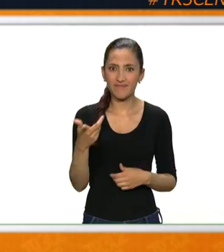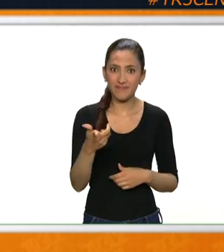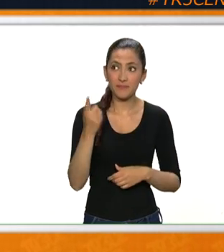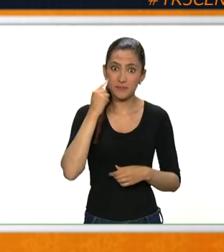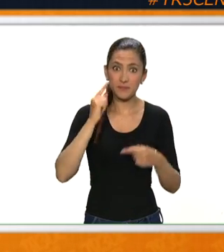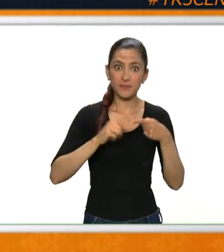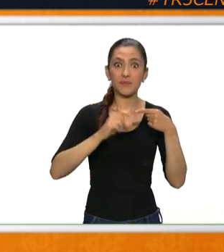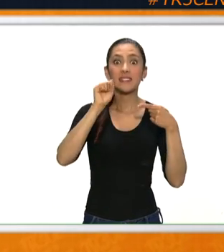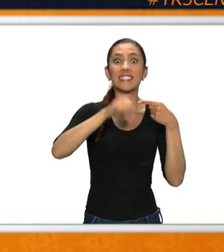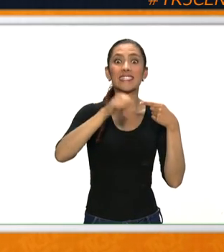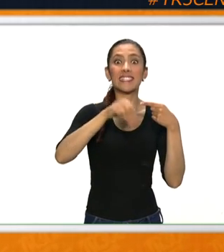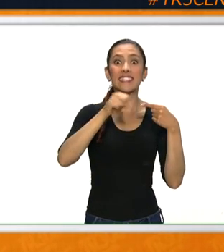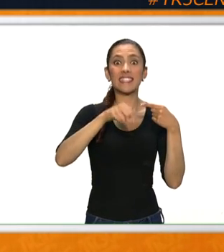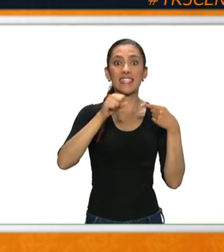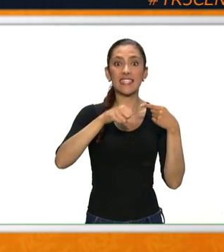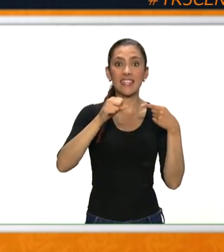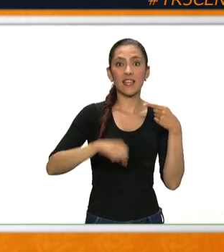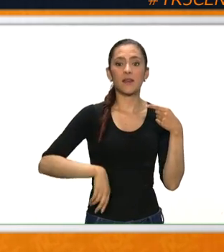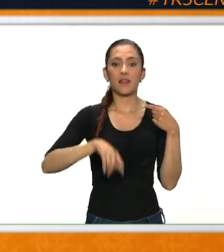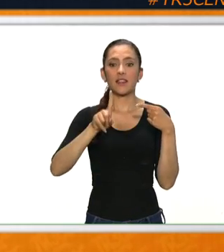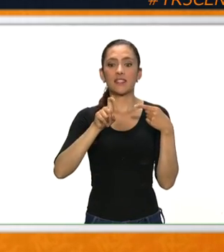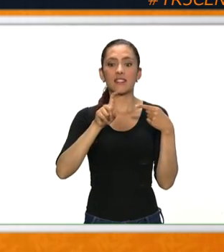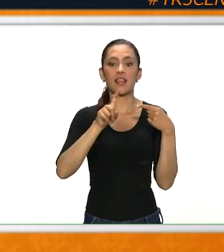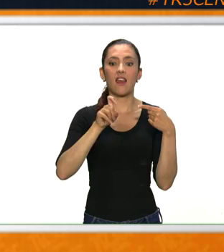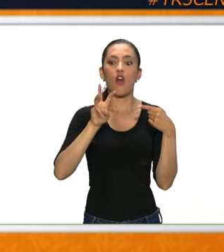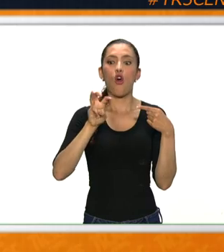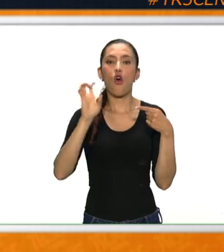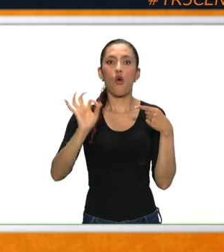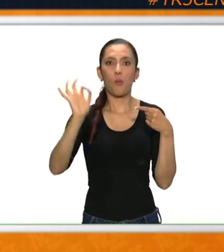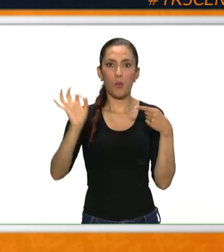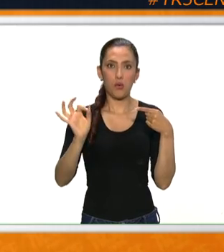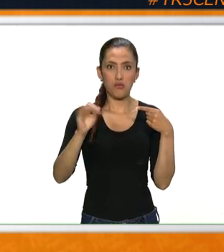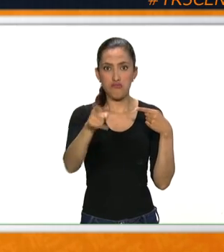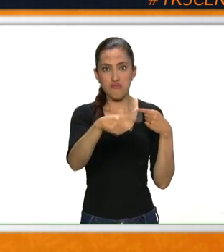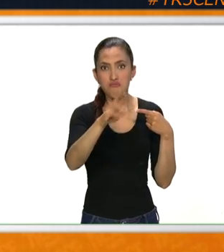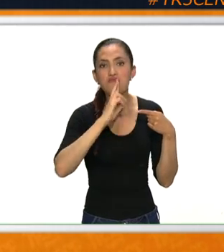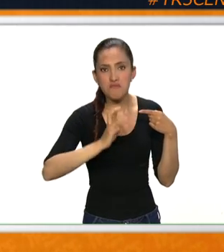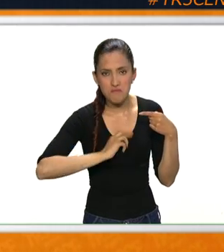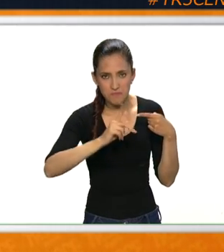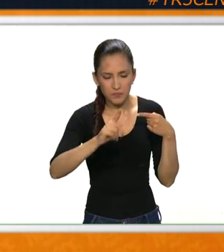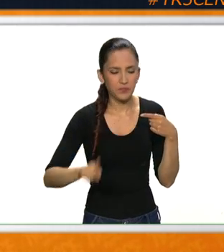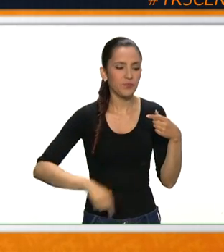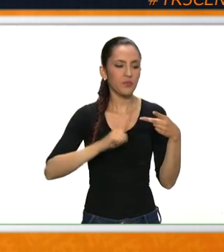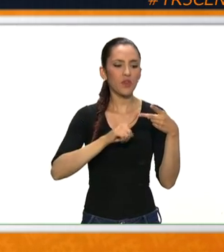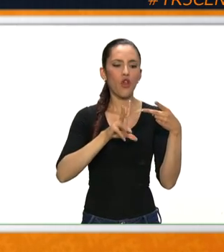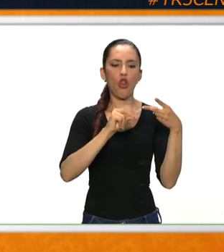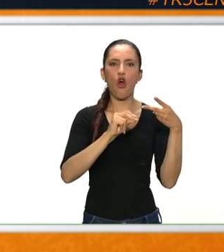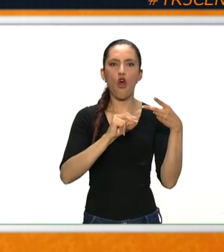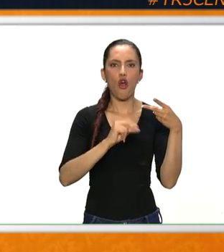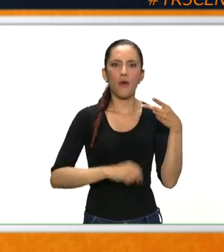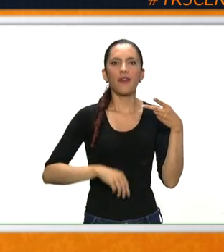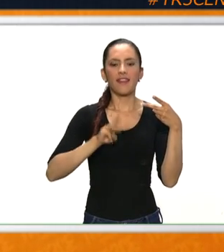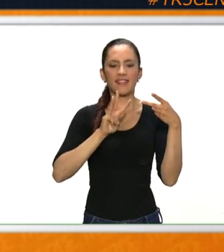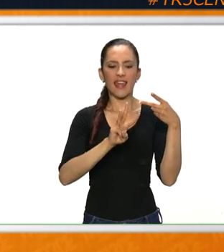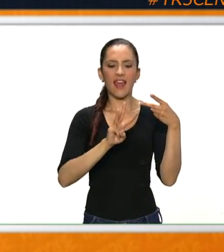El sí tuvo un 68% de apoyo, según ustedes, y el no un